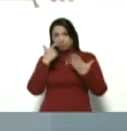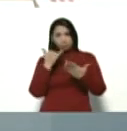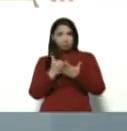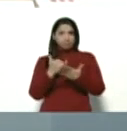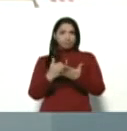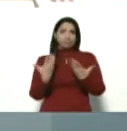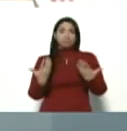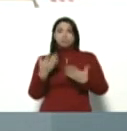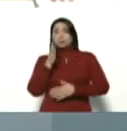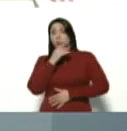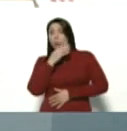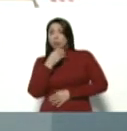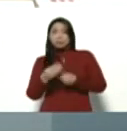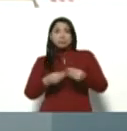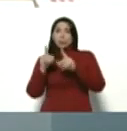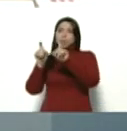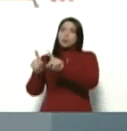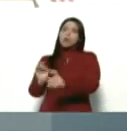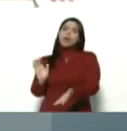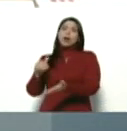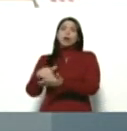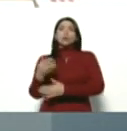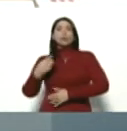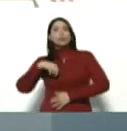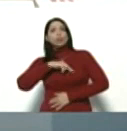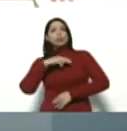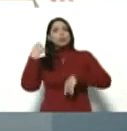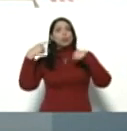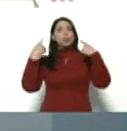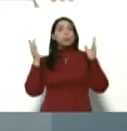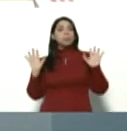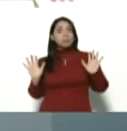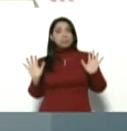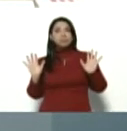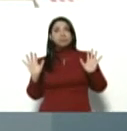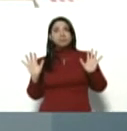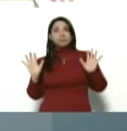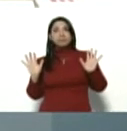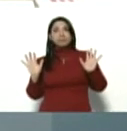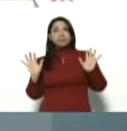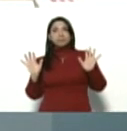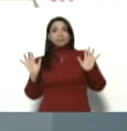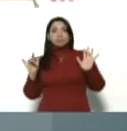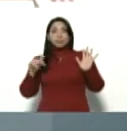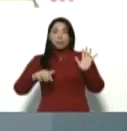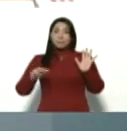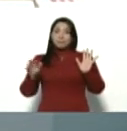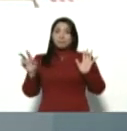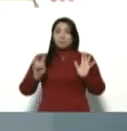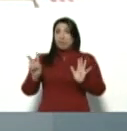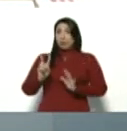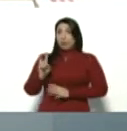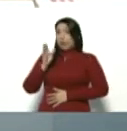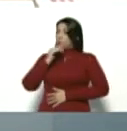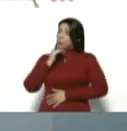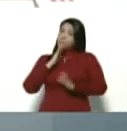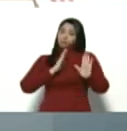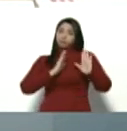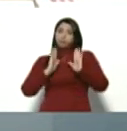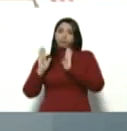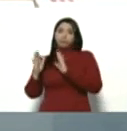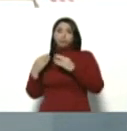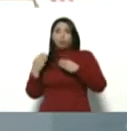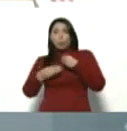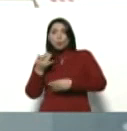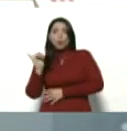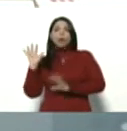Si no le hacemos la prueba en Aragua y fuéramos unos locos, y en Venezuela no hubiera orden, como